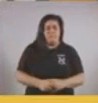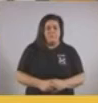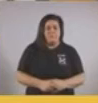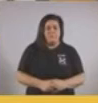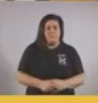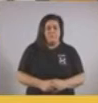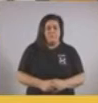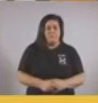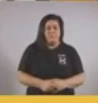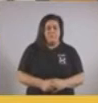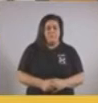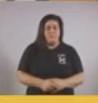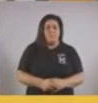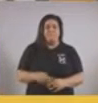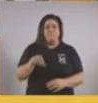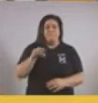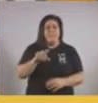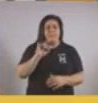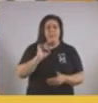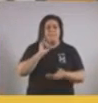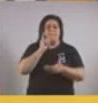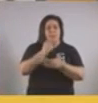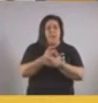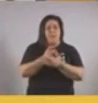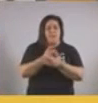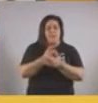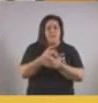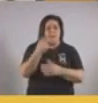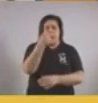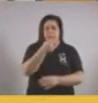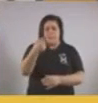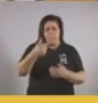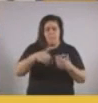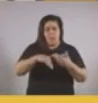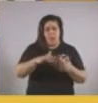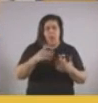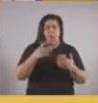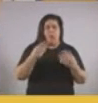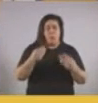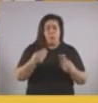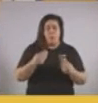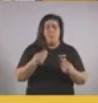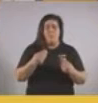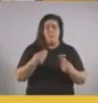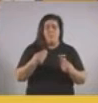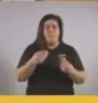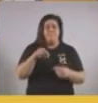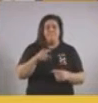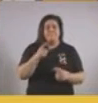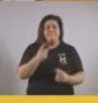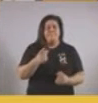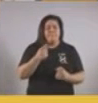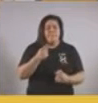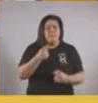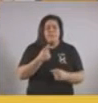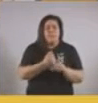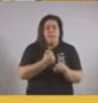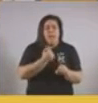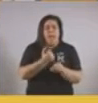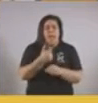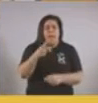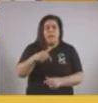Estas son las medidas que vamos a impulsar para las próximas semanas. Ahora, esto requiere, como hasta hoy, el